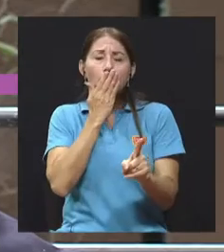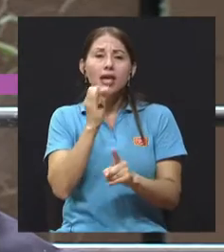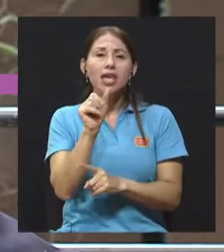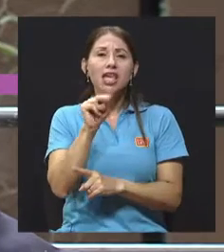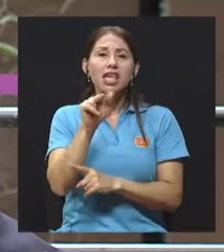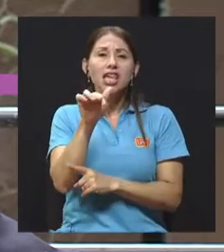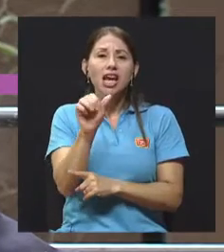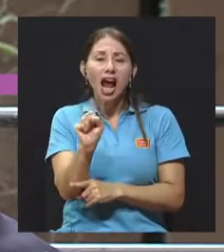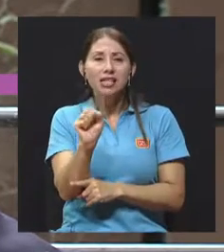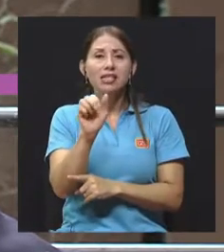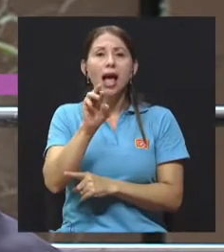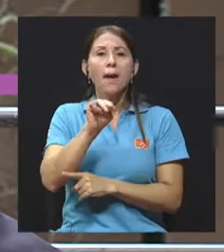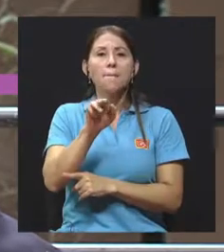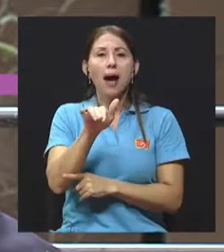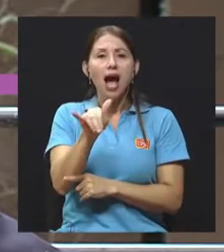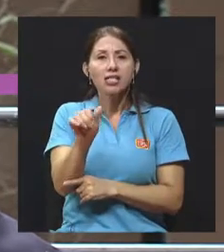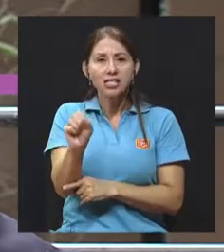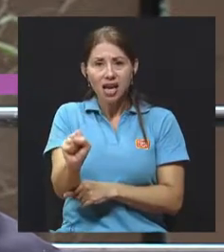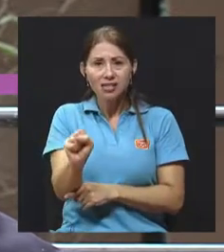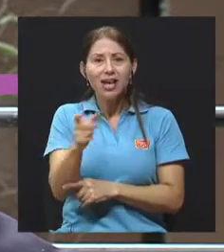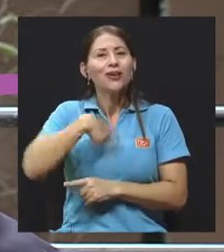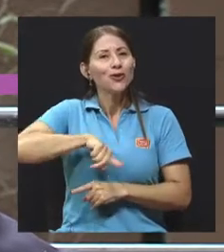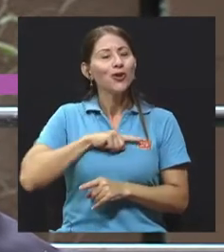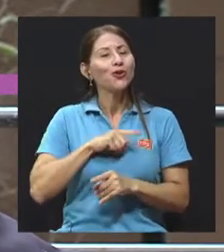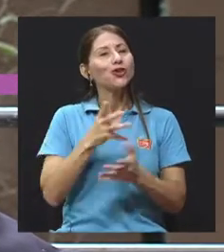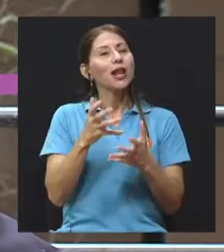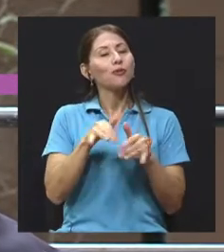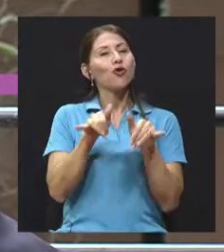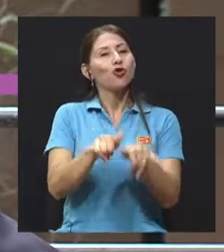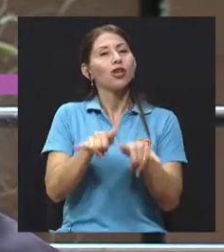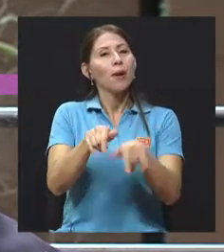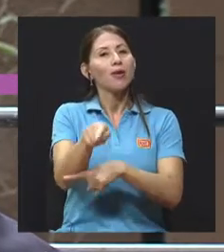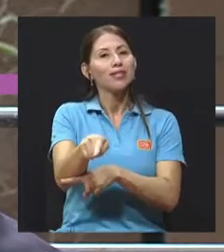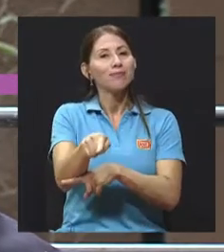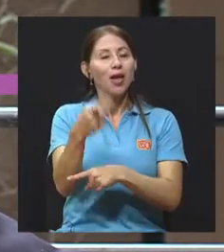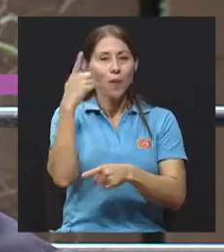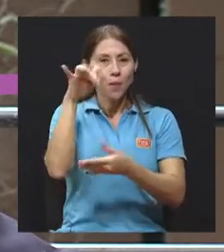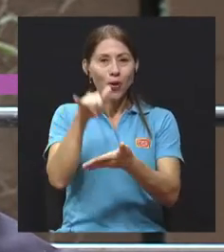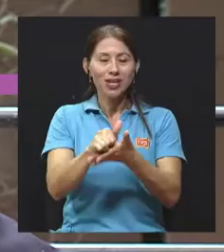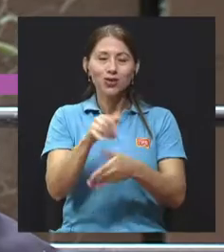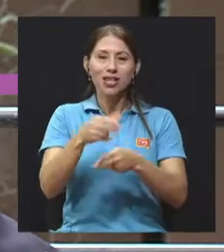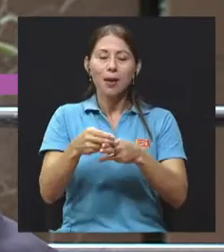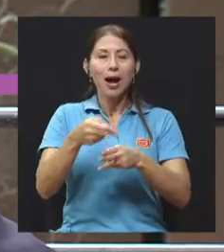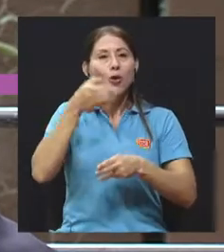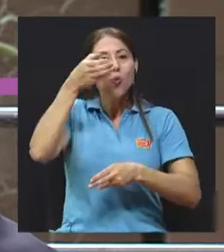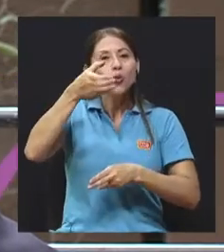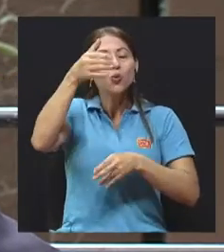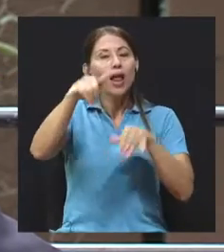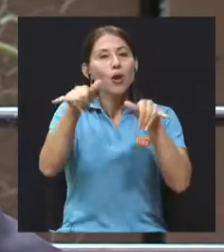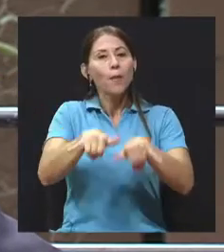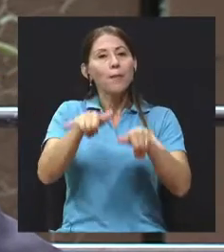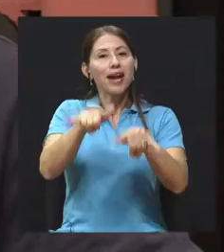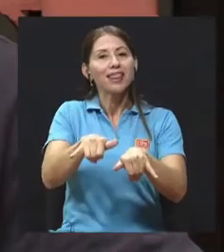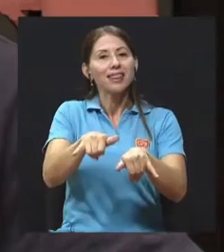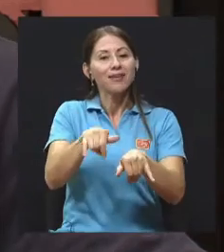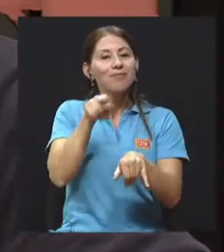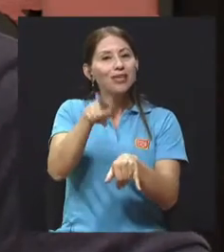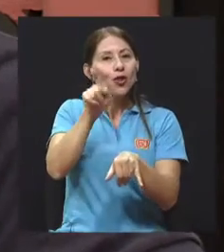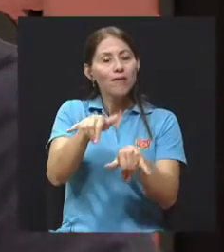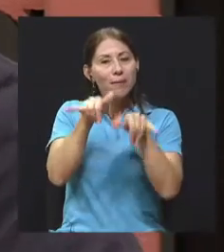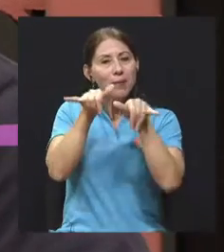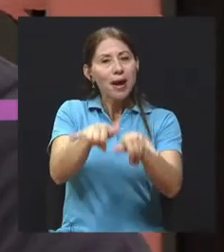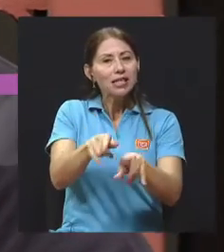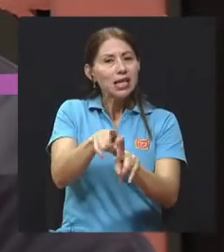y las fueron guardadas, así queremos conservarlas nosotros, por eso es la cultura de lo permanente, para permanecer con esa semilla tal y como estaba. Luis,